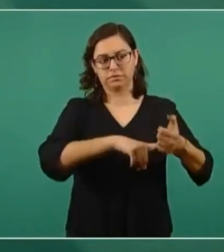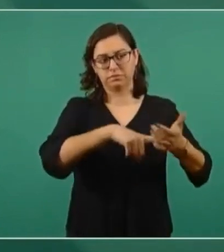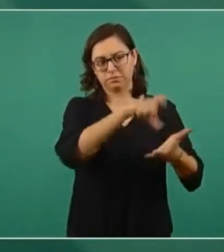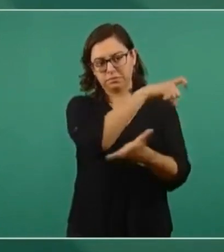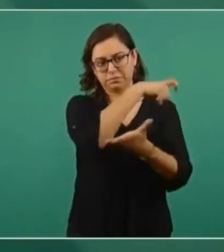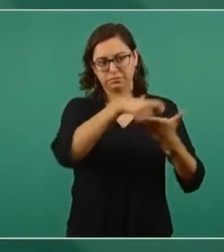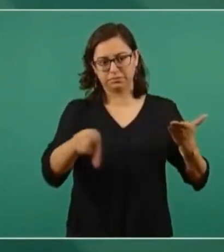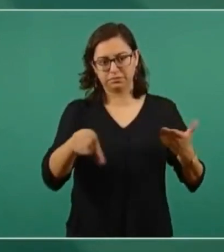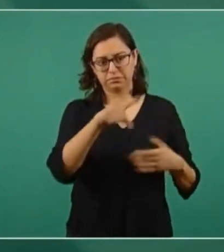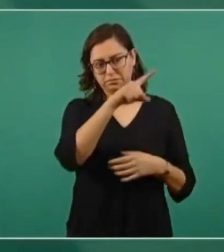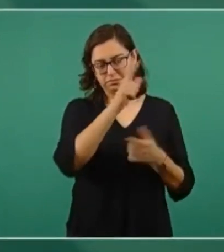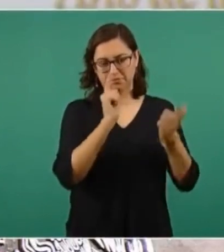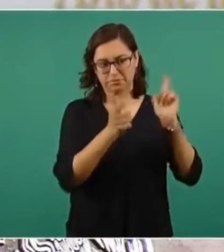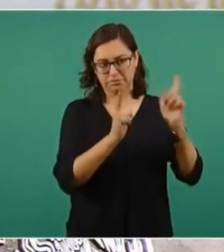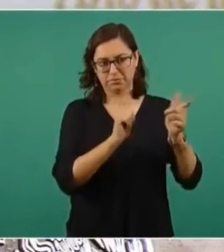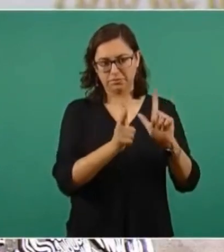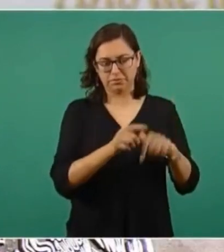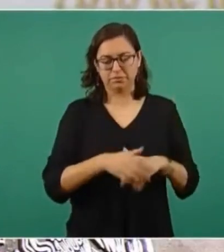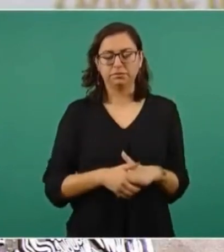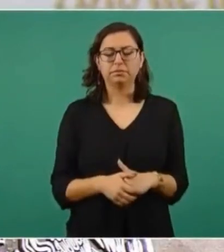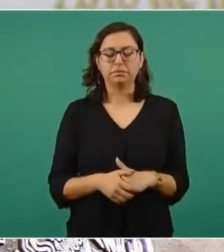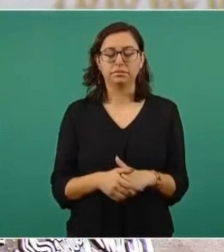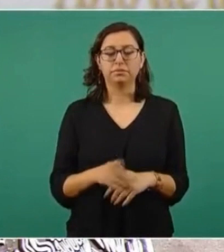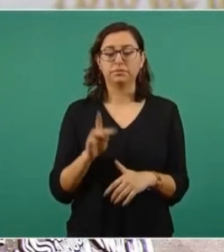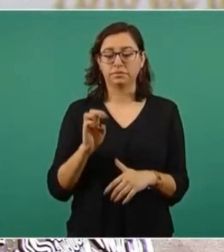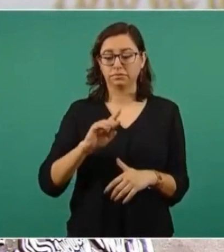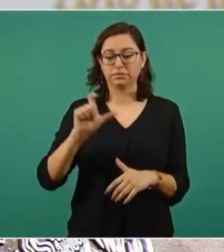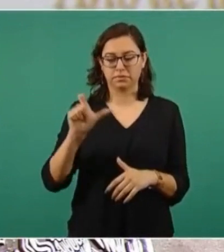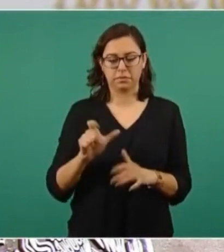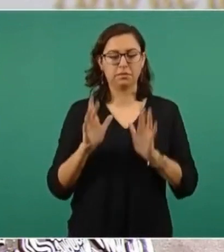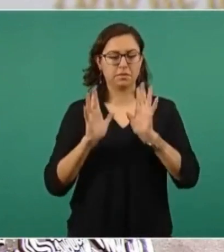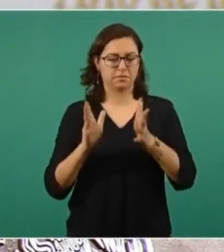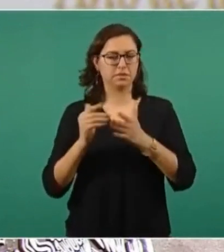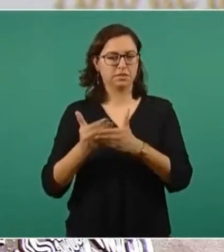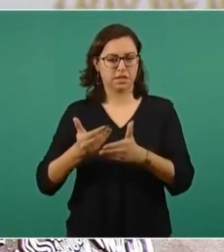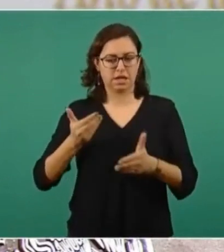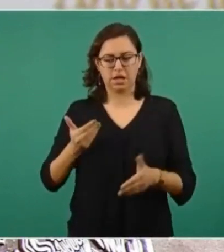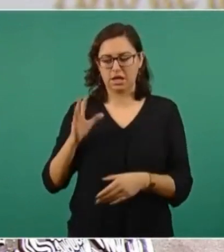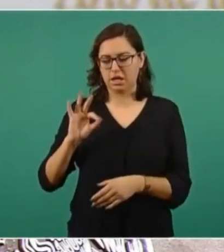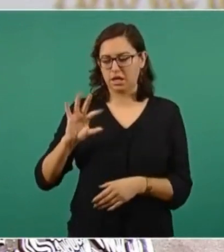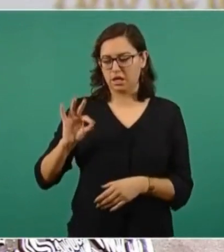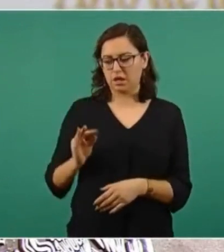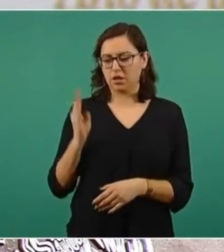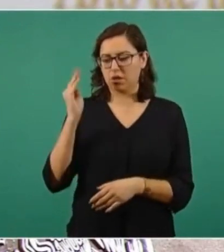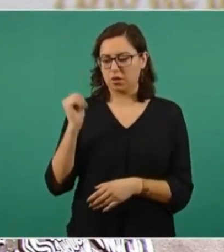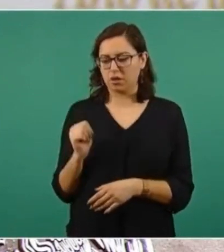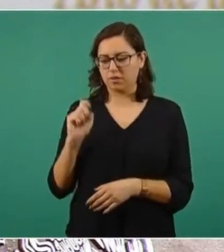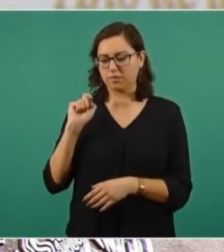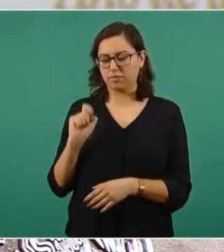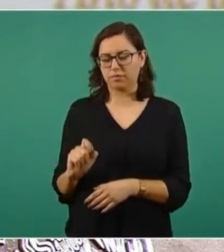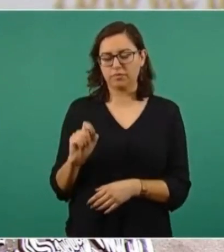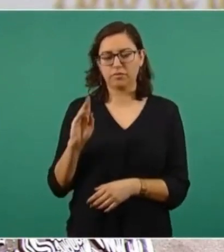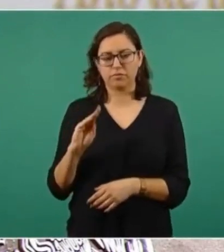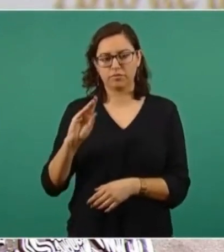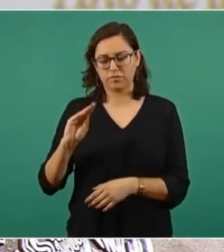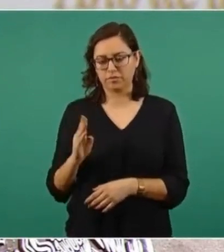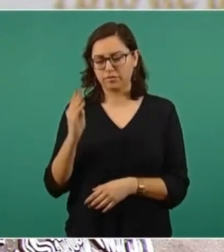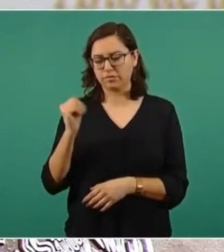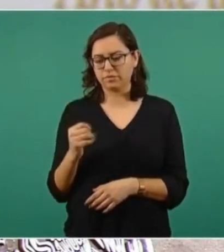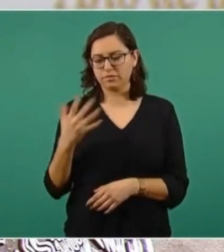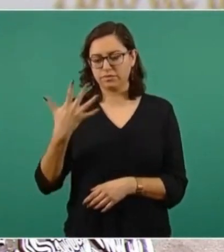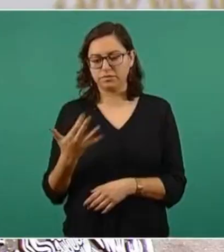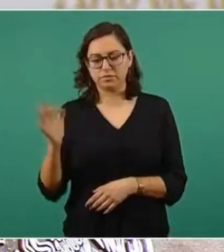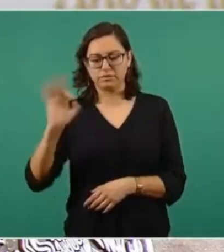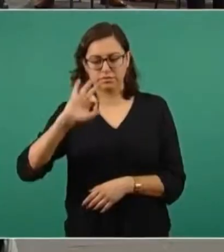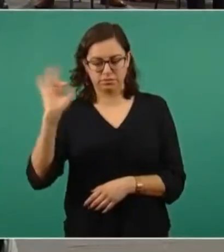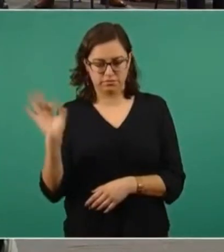refinería de Deer Park, de la que Pemex poseía ya el 49.995